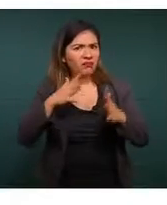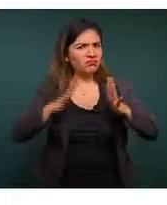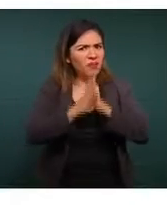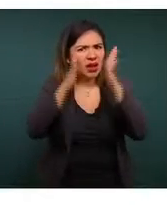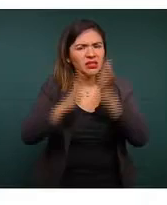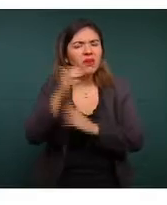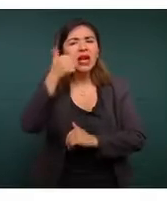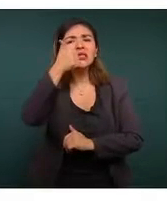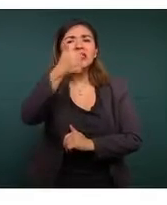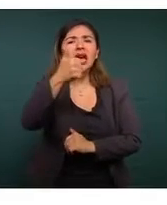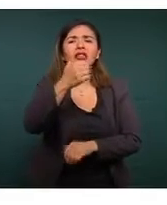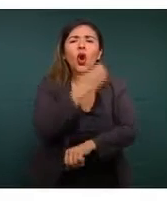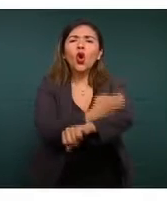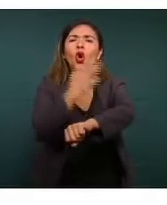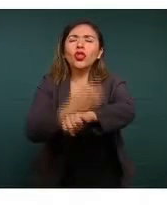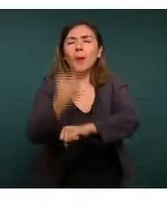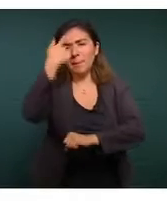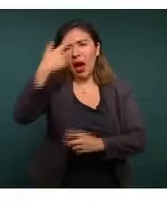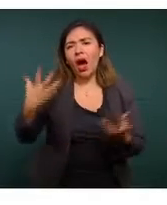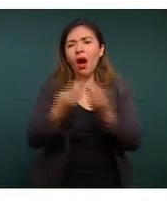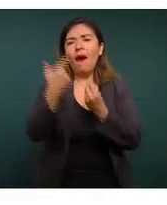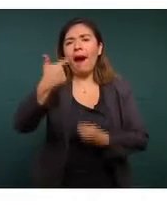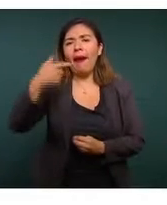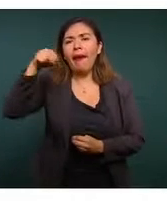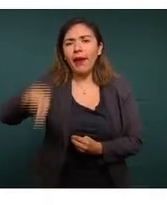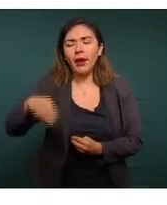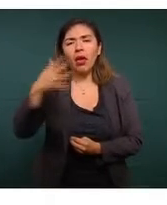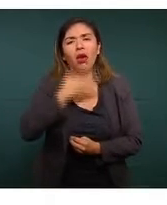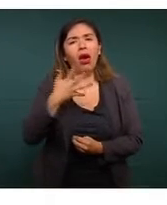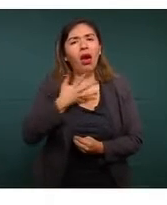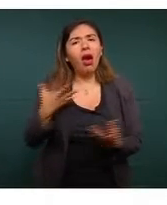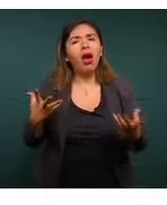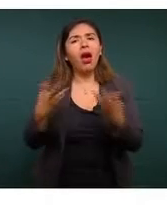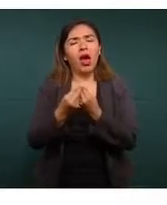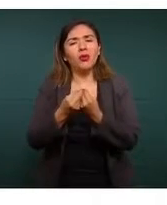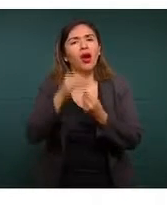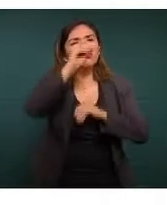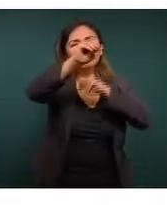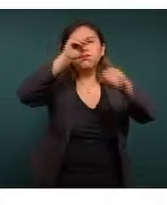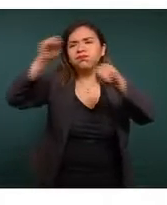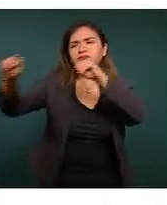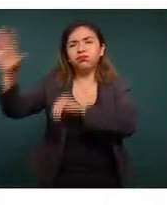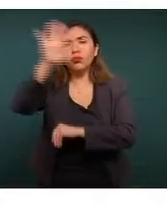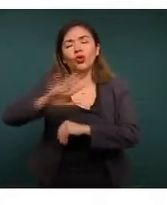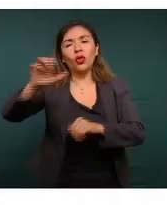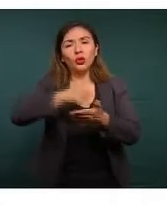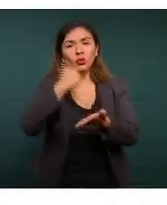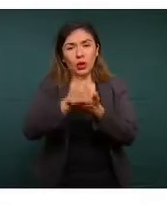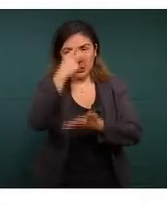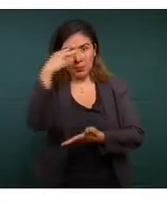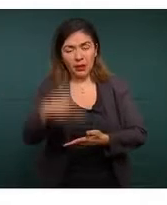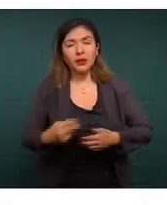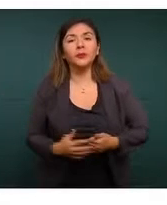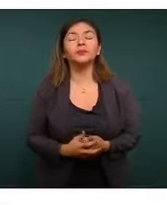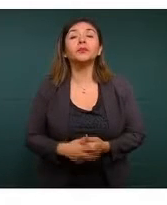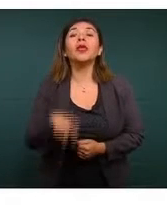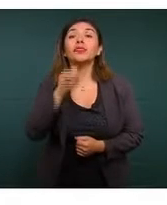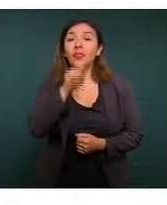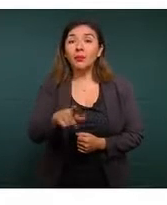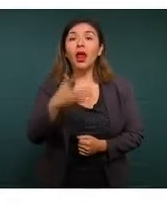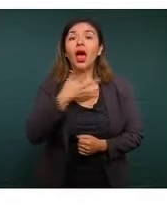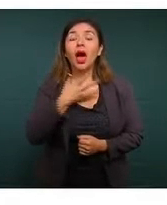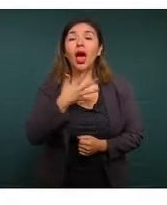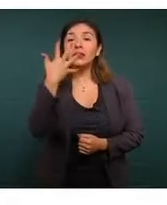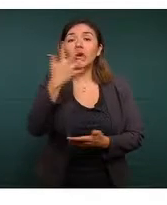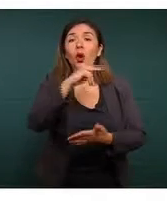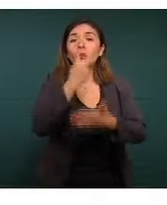en las seis coordinaciones de la Guardia Nacional en las que está distribuida la Ciudad de México. También se tienen